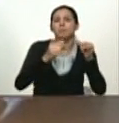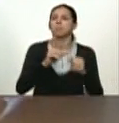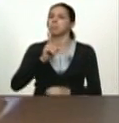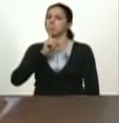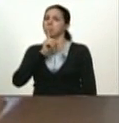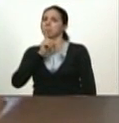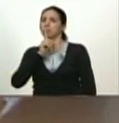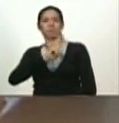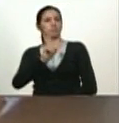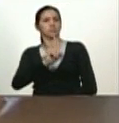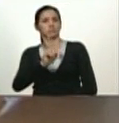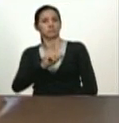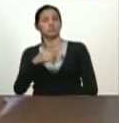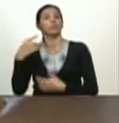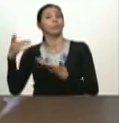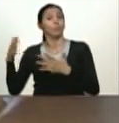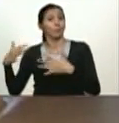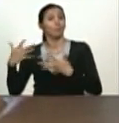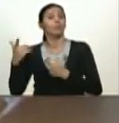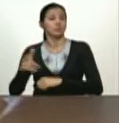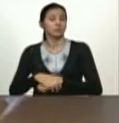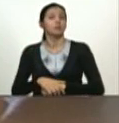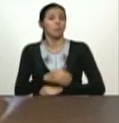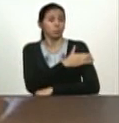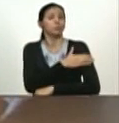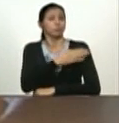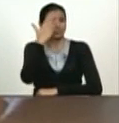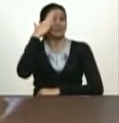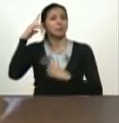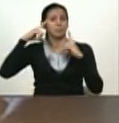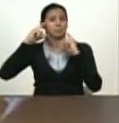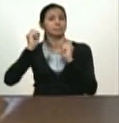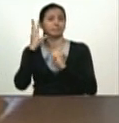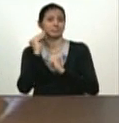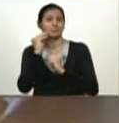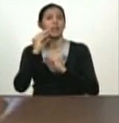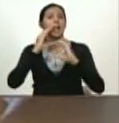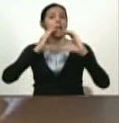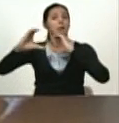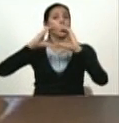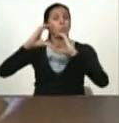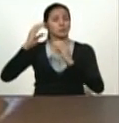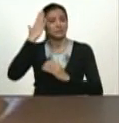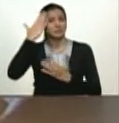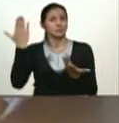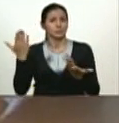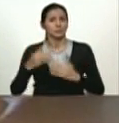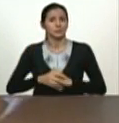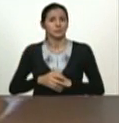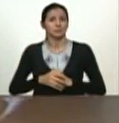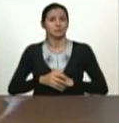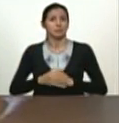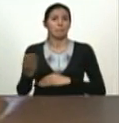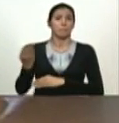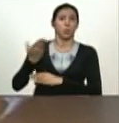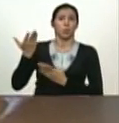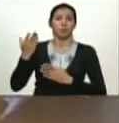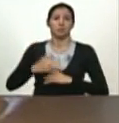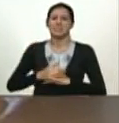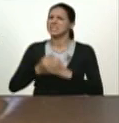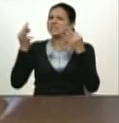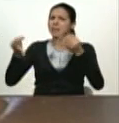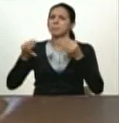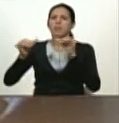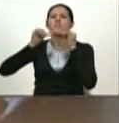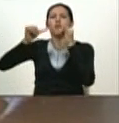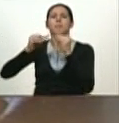nos lleva una loba, como dicen. Así es que dicen, ¿verdad? Nos lleva una morena. Ellos comunican todo